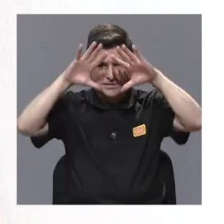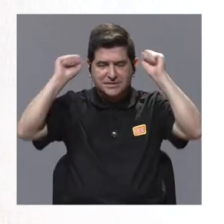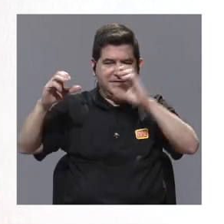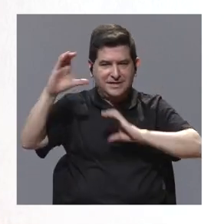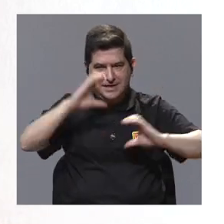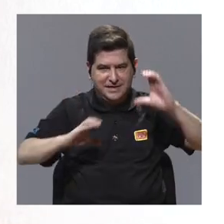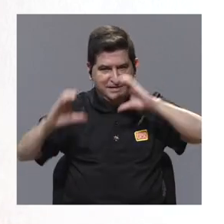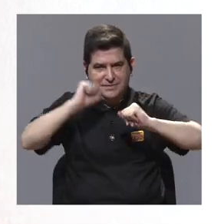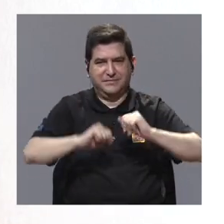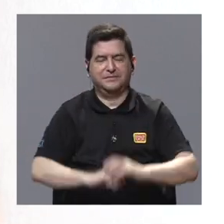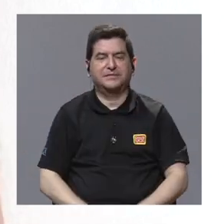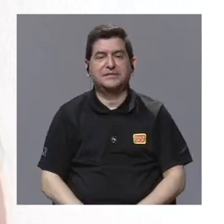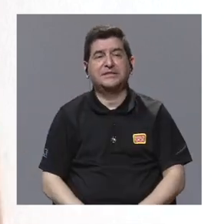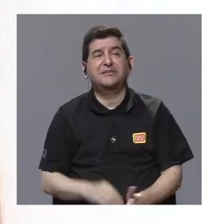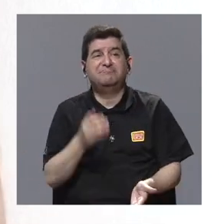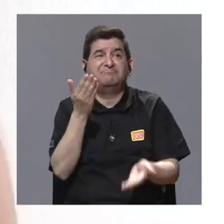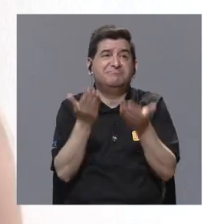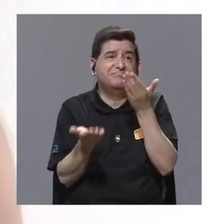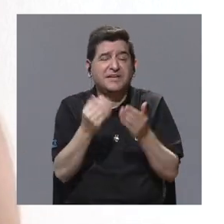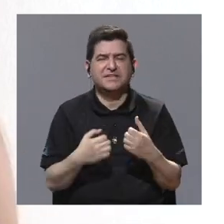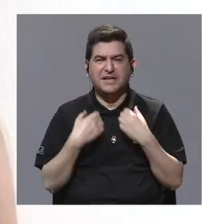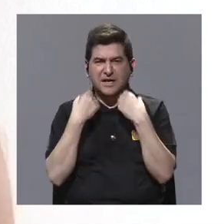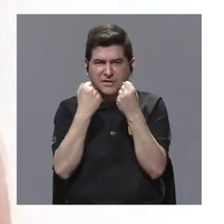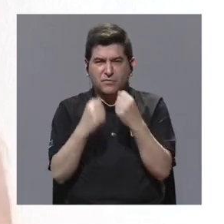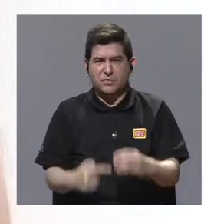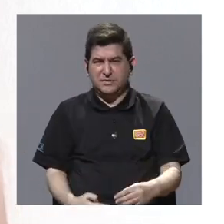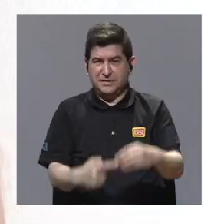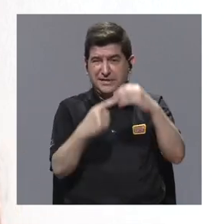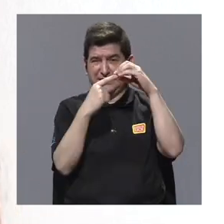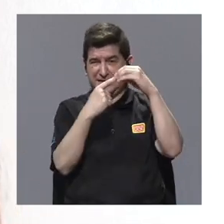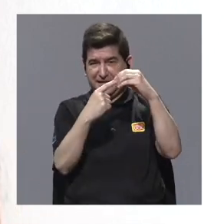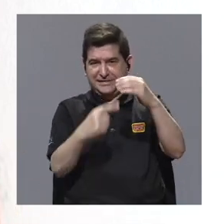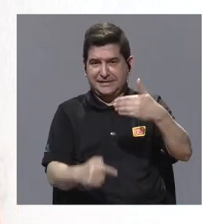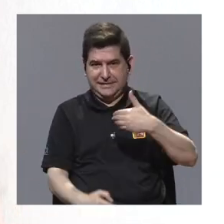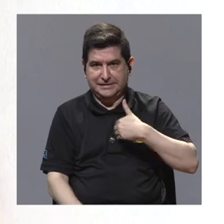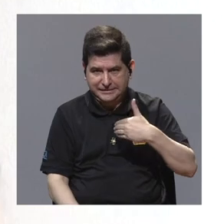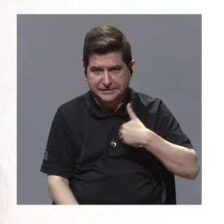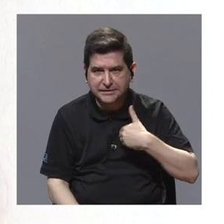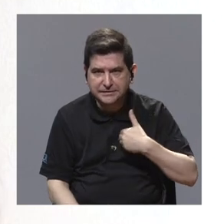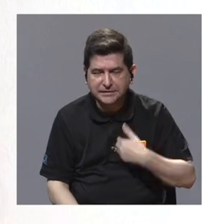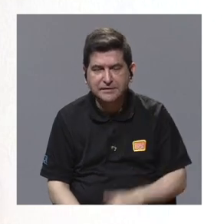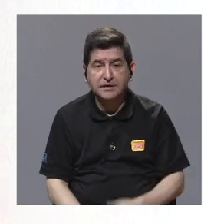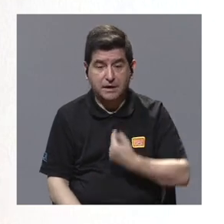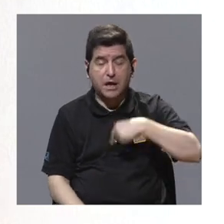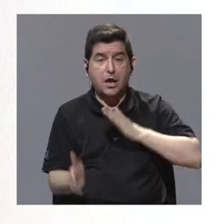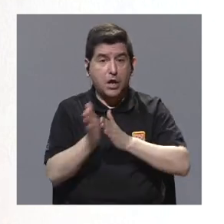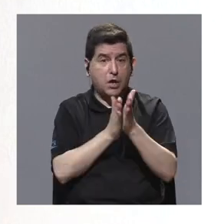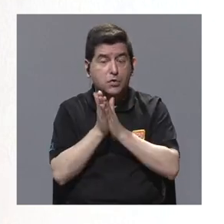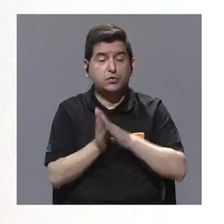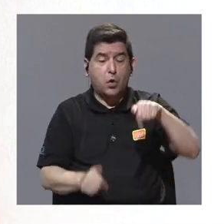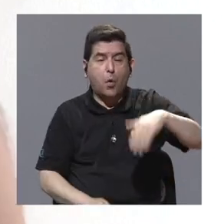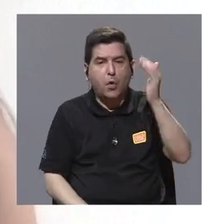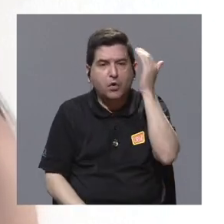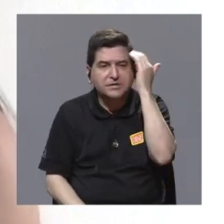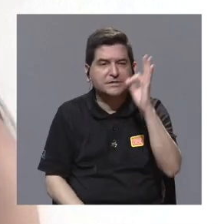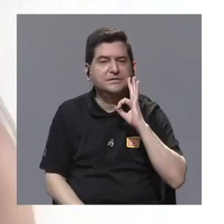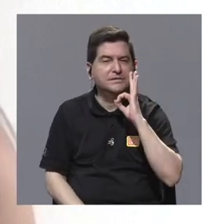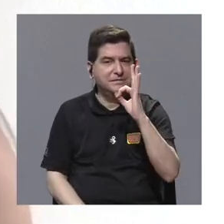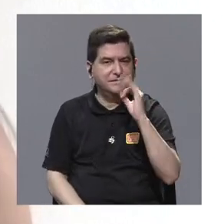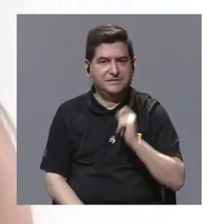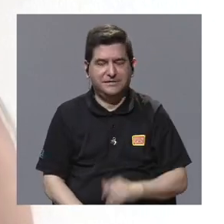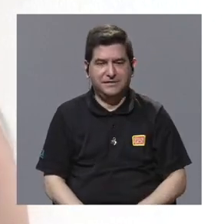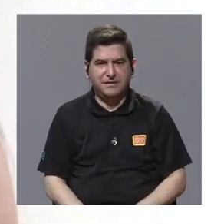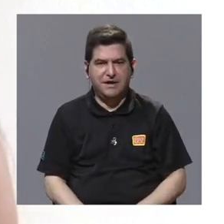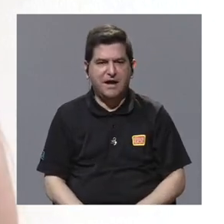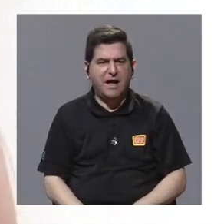hacia la diplomacia científica. Probablemente una de las fortalezas más grandes que tenemos y que debemos aprovechar es que hoy sabemos